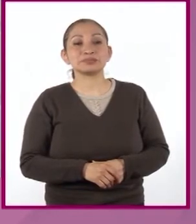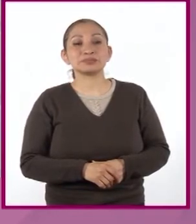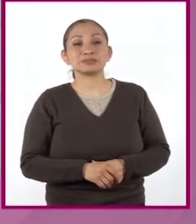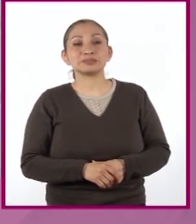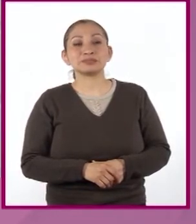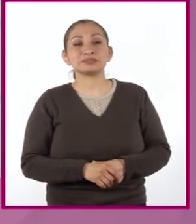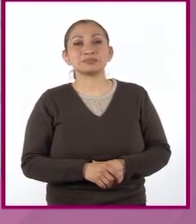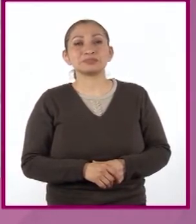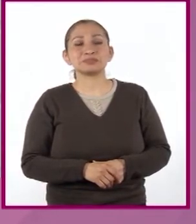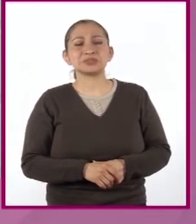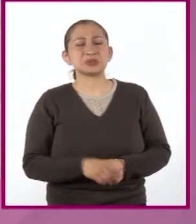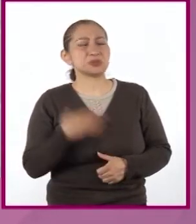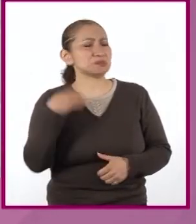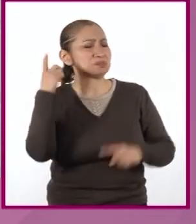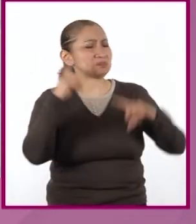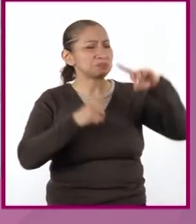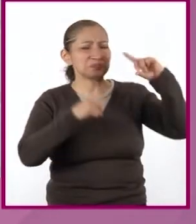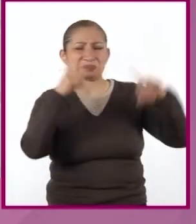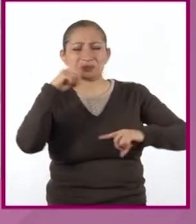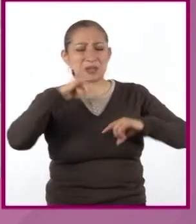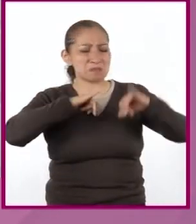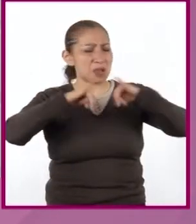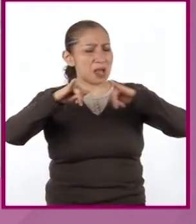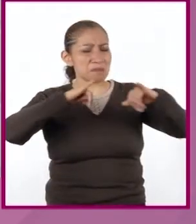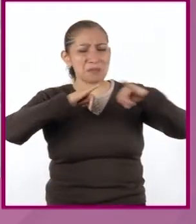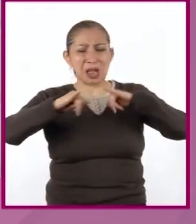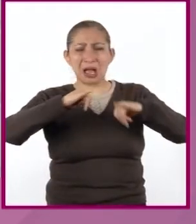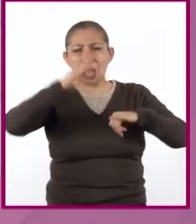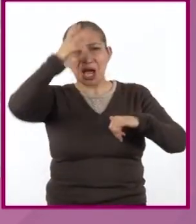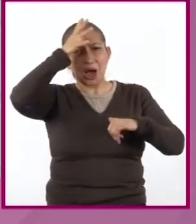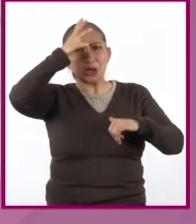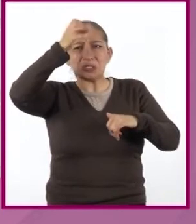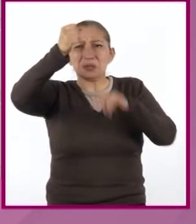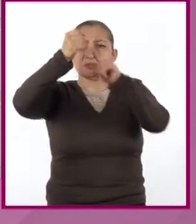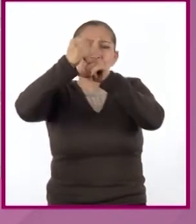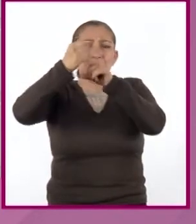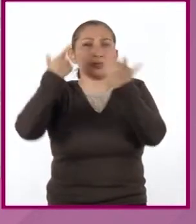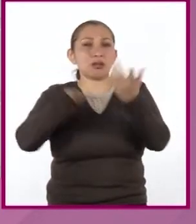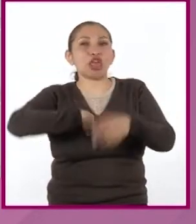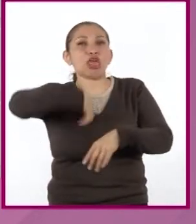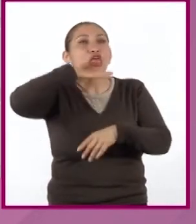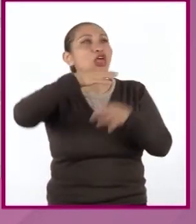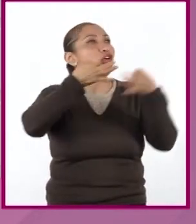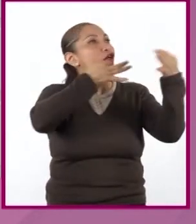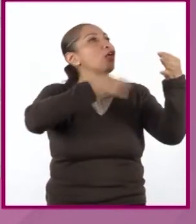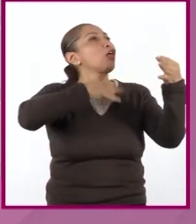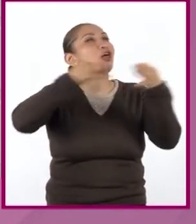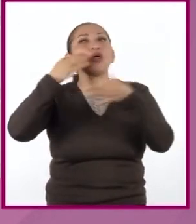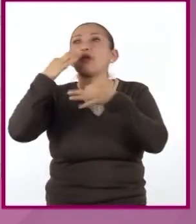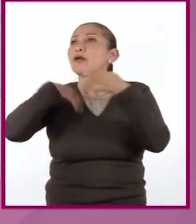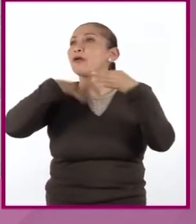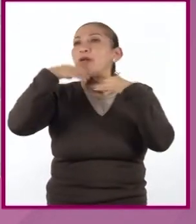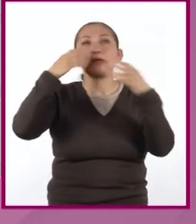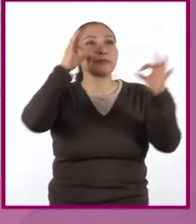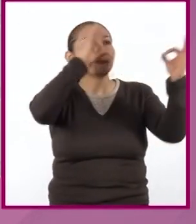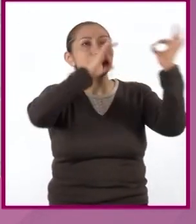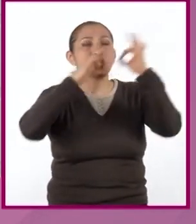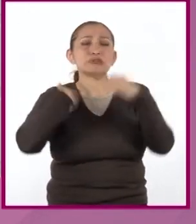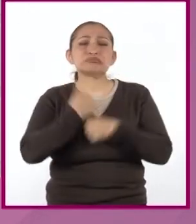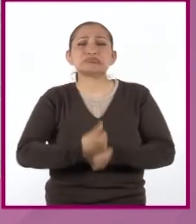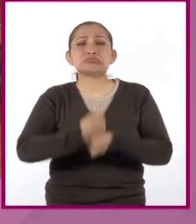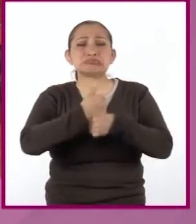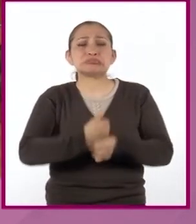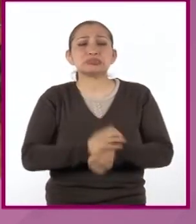No me quedó claro lo de los mapas conceptuales y todo por distraída. ¡Sufro!